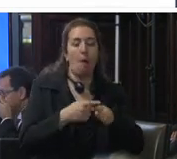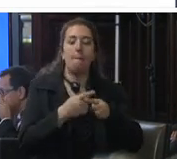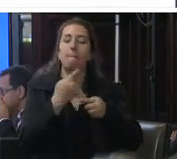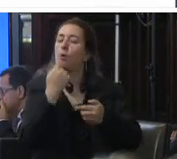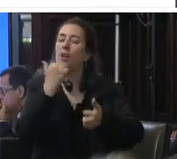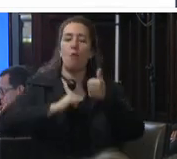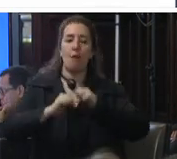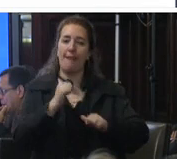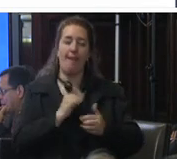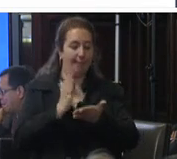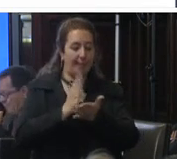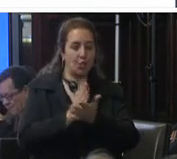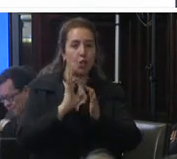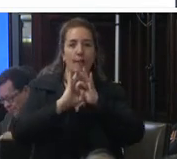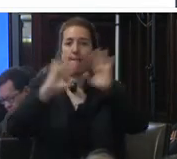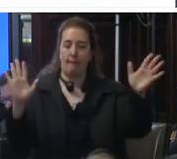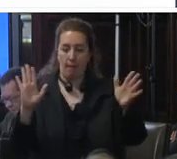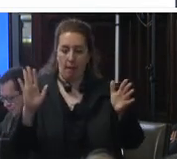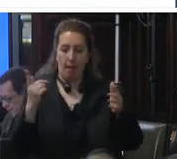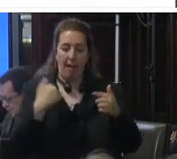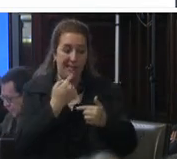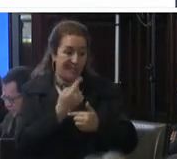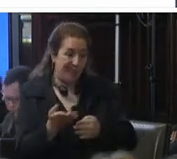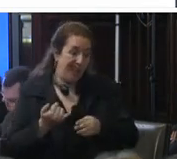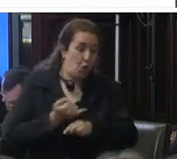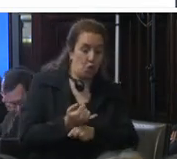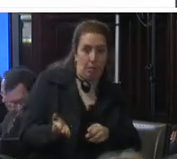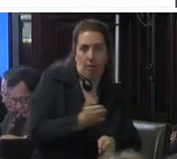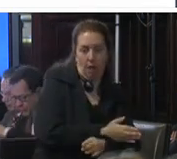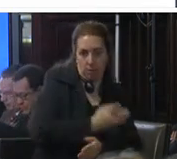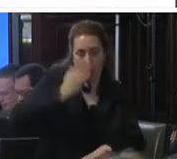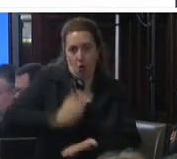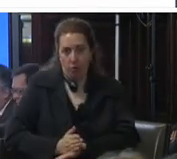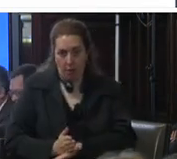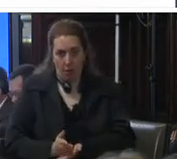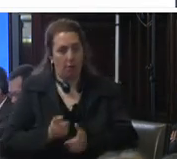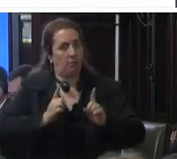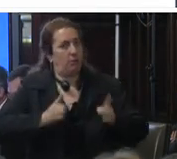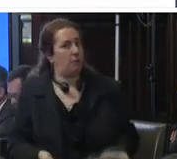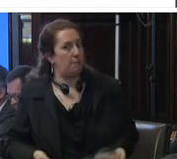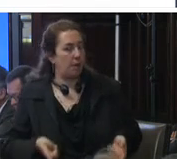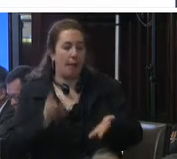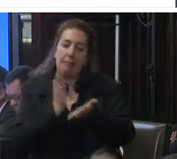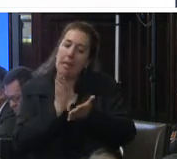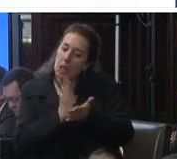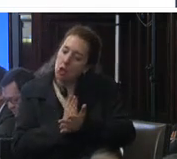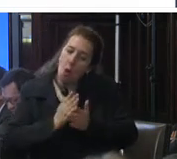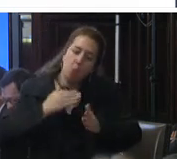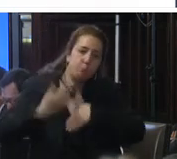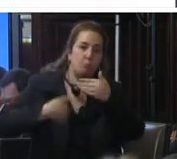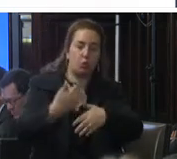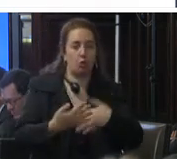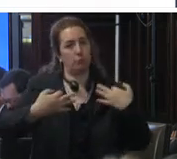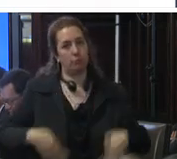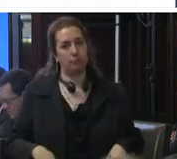la libertad personal a la presunción de inocencia al debido proceso y al derecho a un recurso efectivo así en marzo de